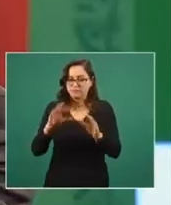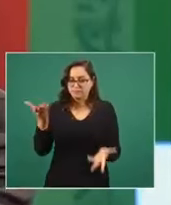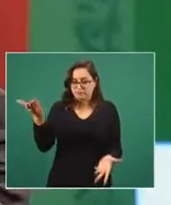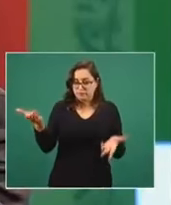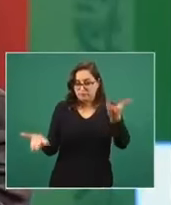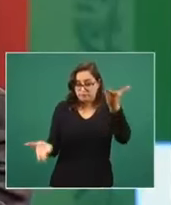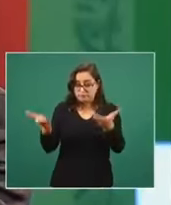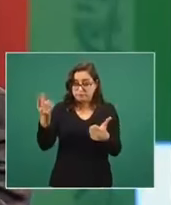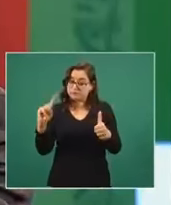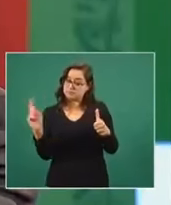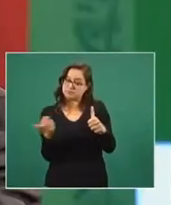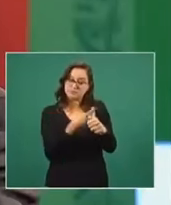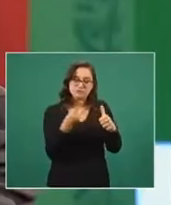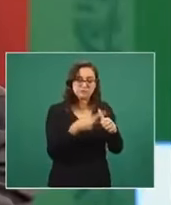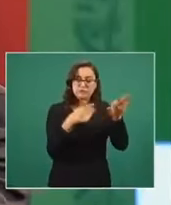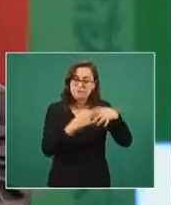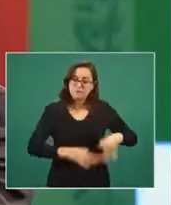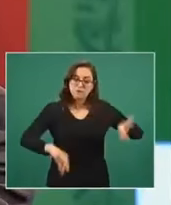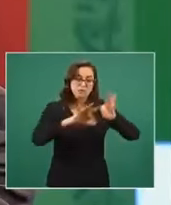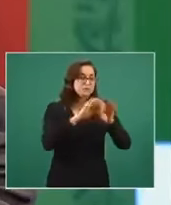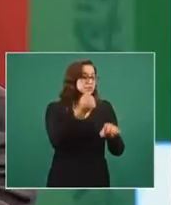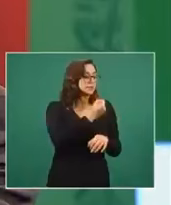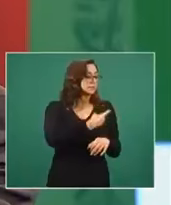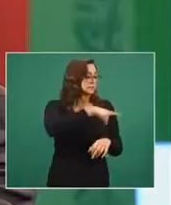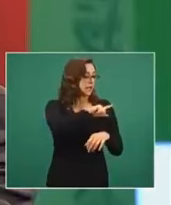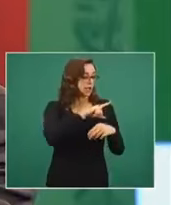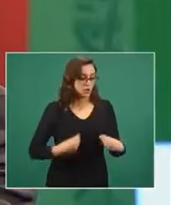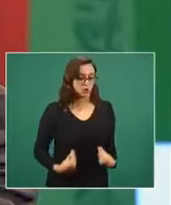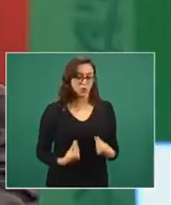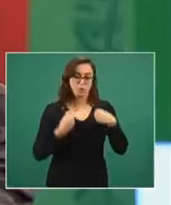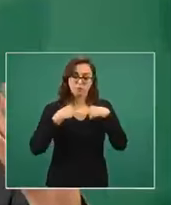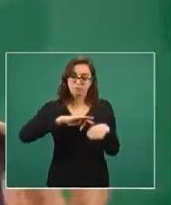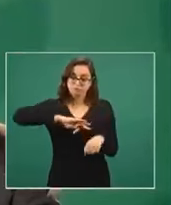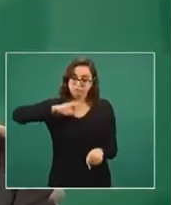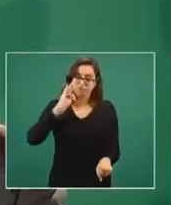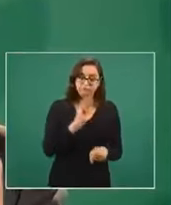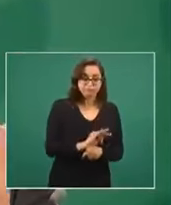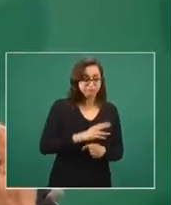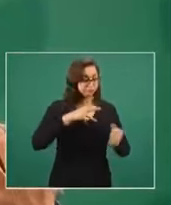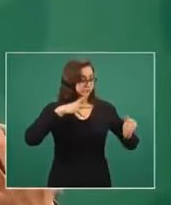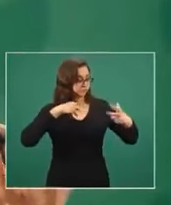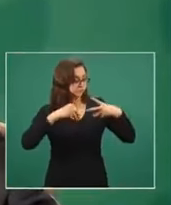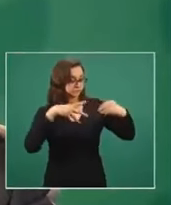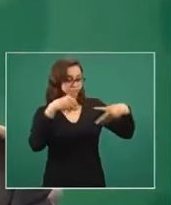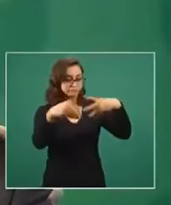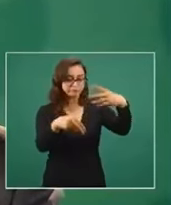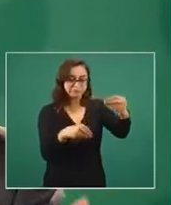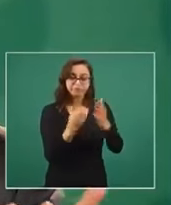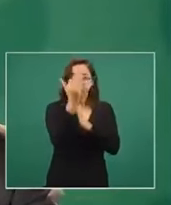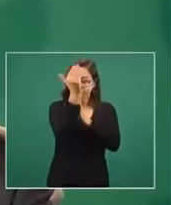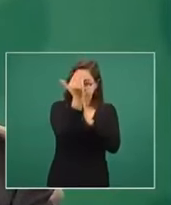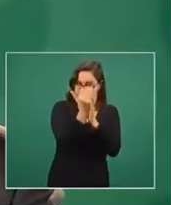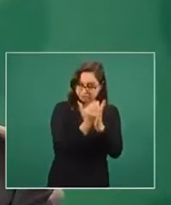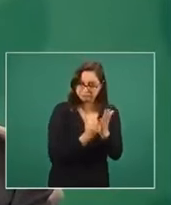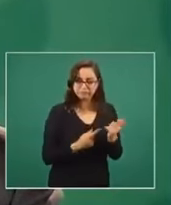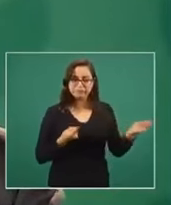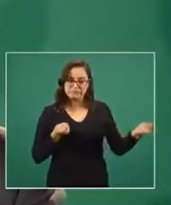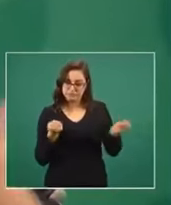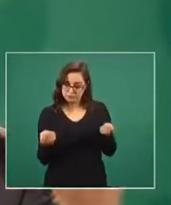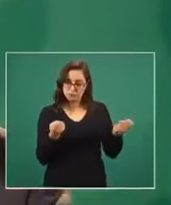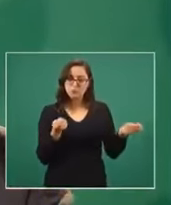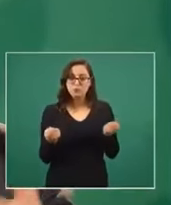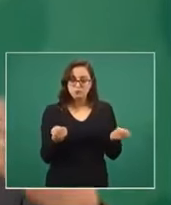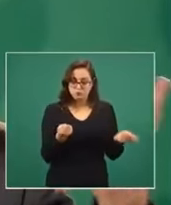proteger la salud y la vida en la medida en que se eviten los contagios o se disminuya la frecuencia de los contagios